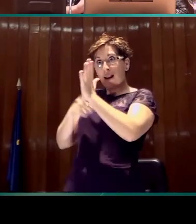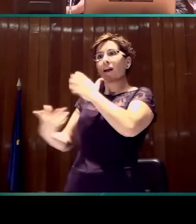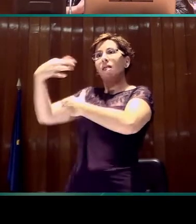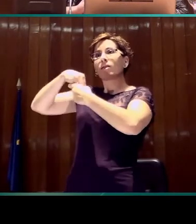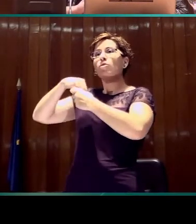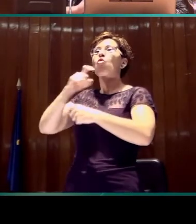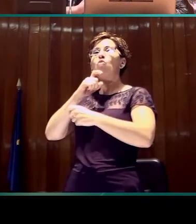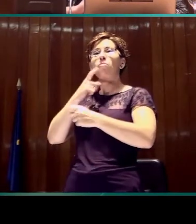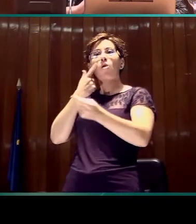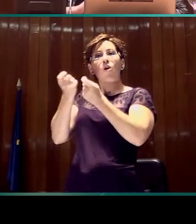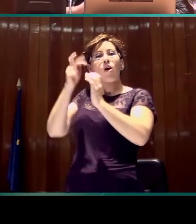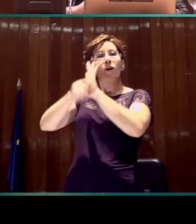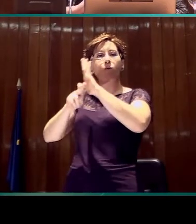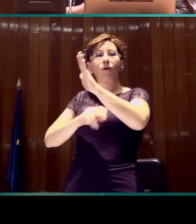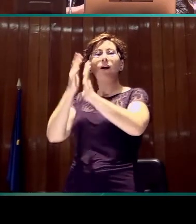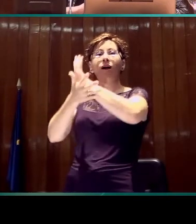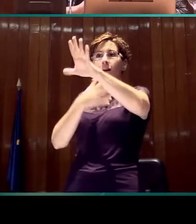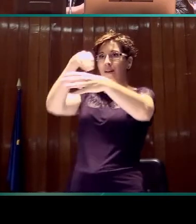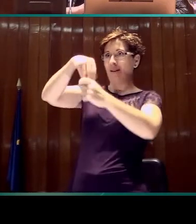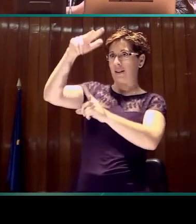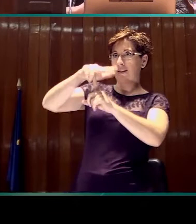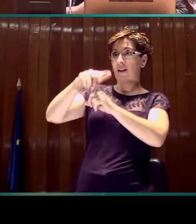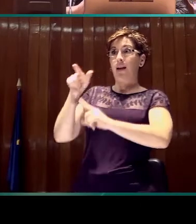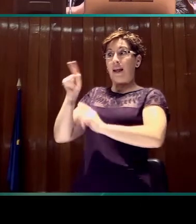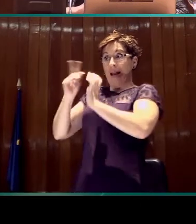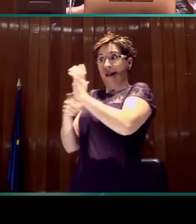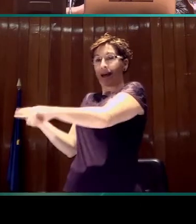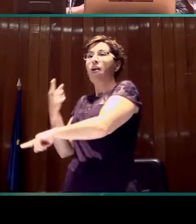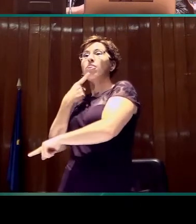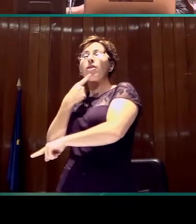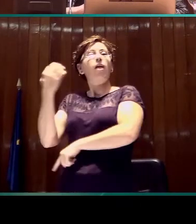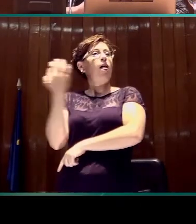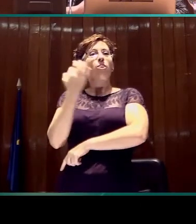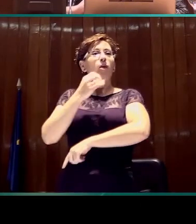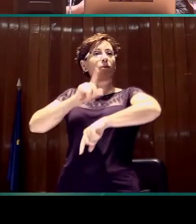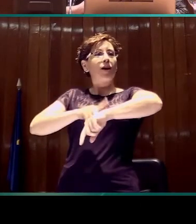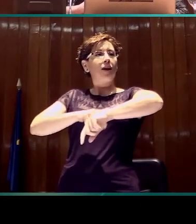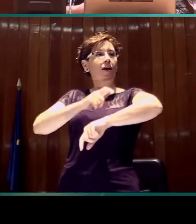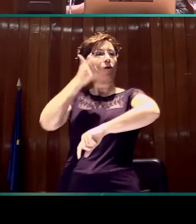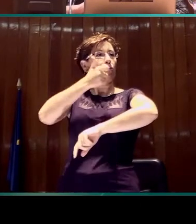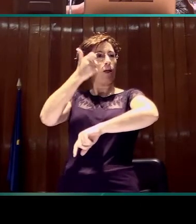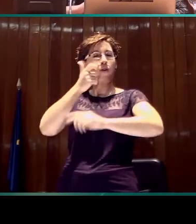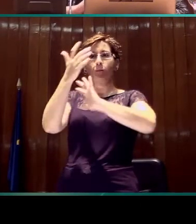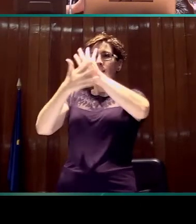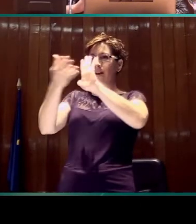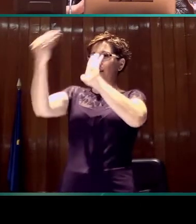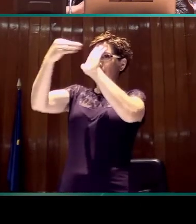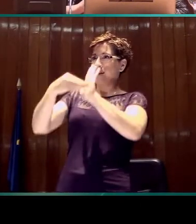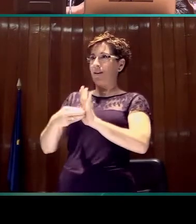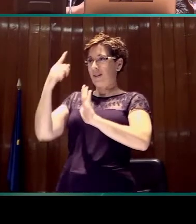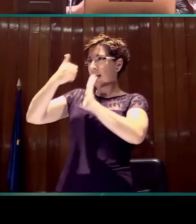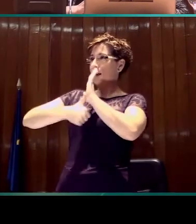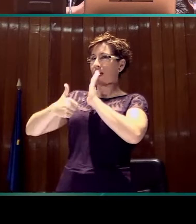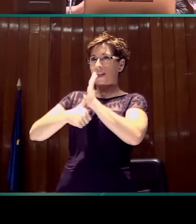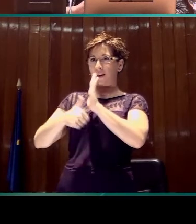televisión y establece una cuota de emisión de contenidos signados que las cadenas deben alcanzar. Esas cuotas